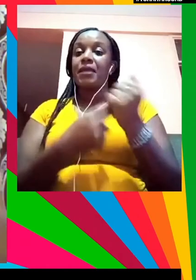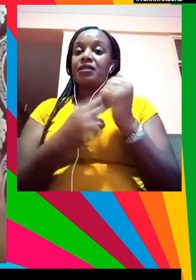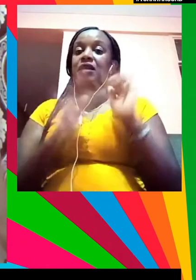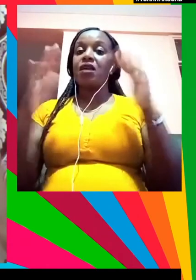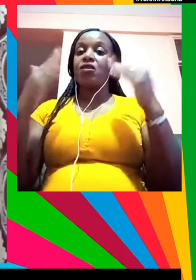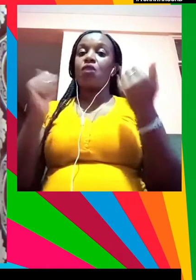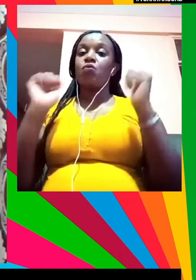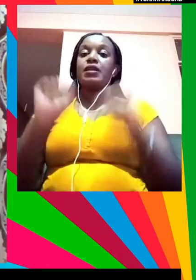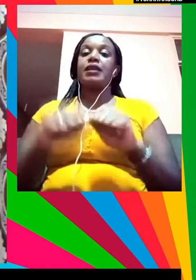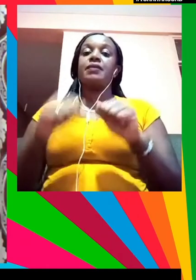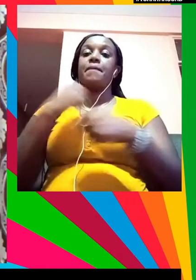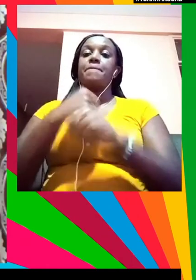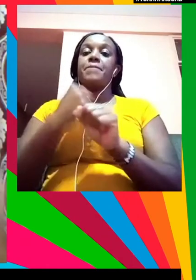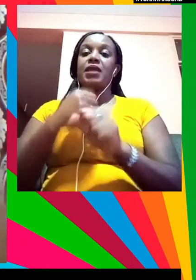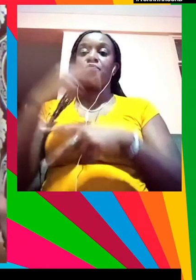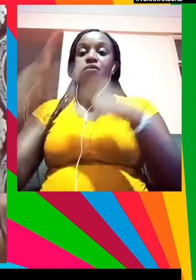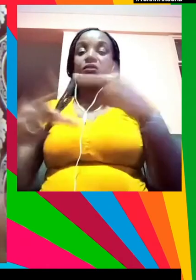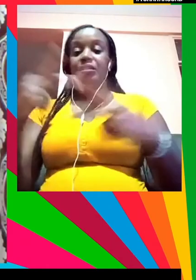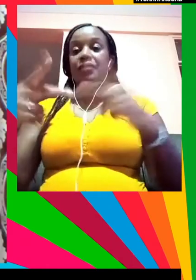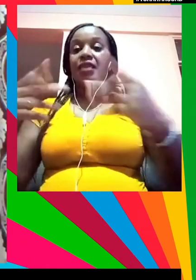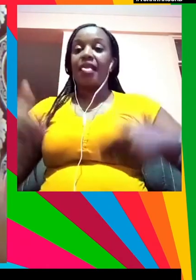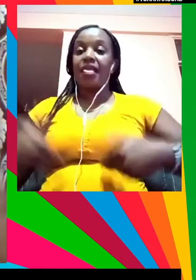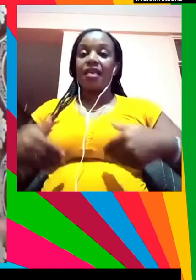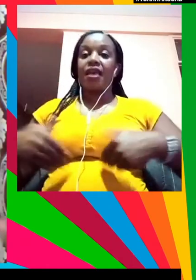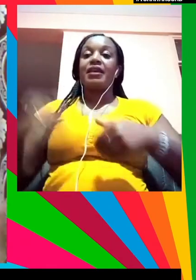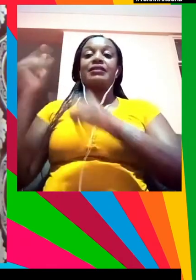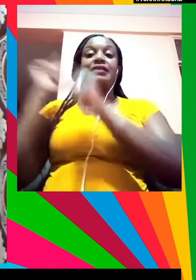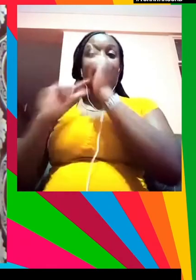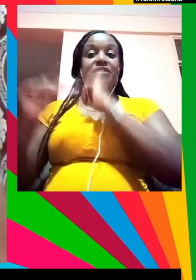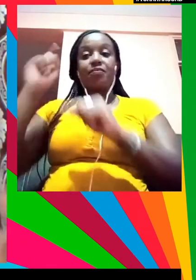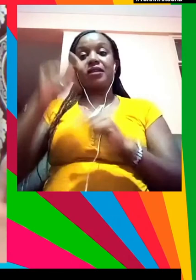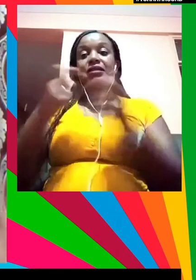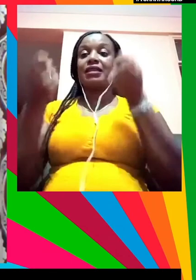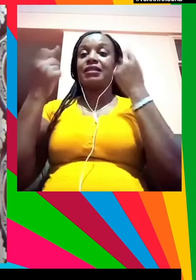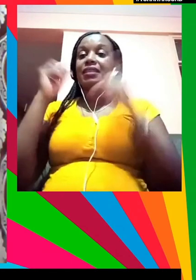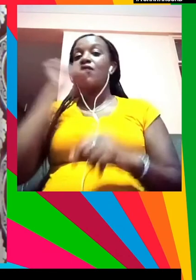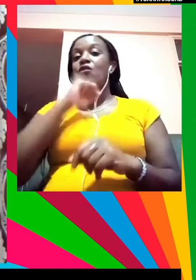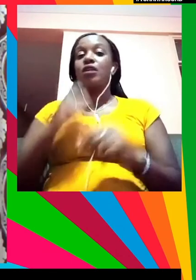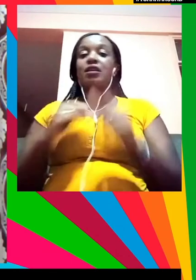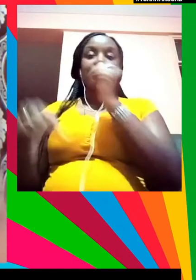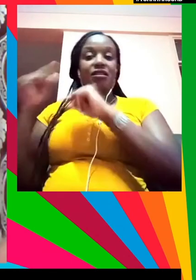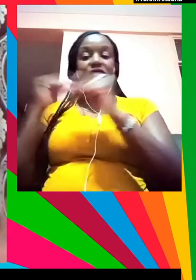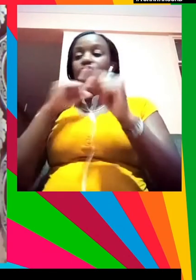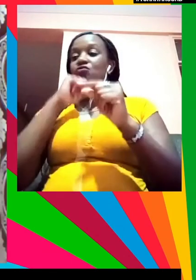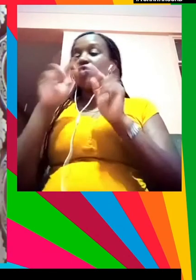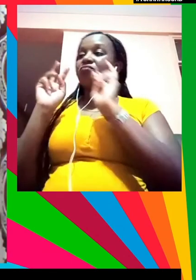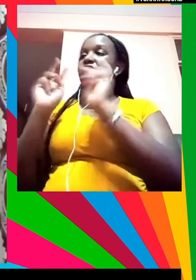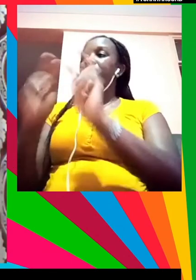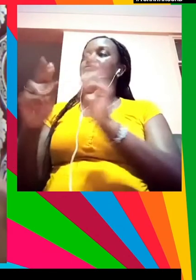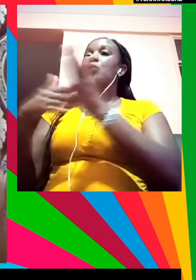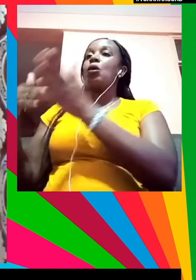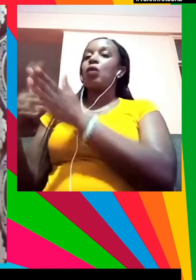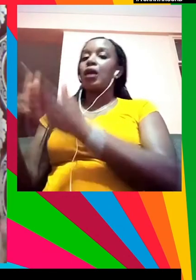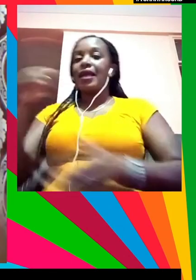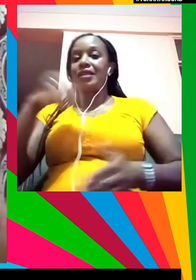y los jóvenes han de entender que los mayores no están intentando pararnos o bloquearnos